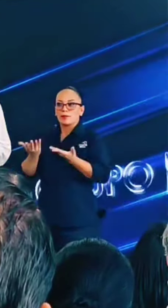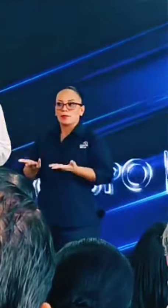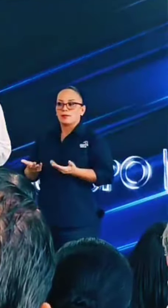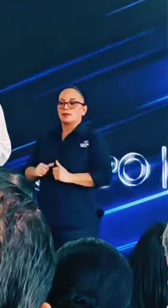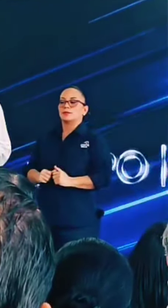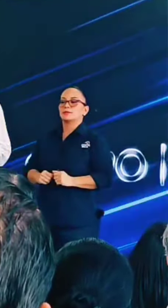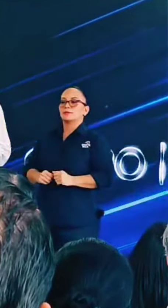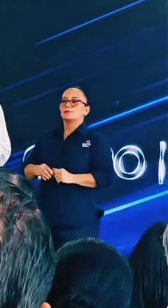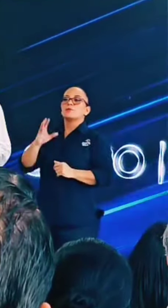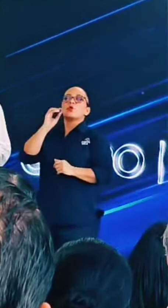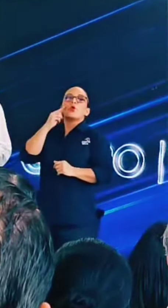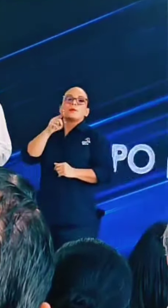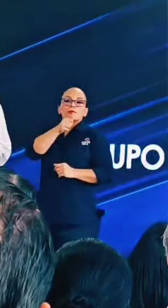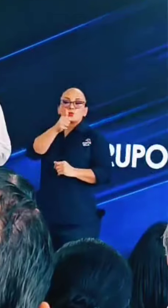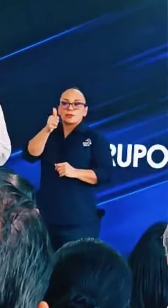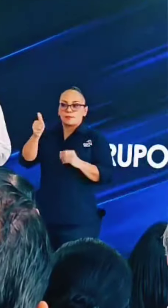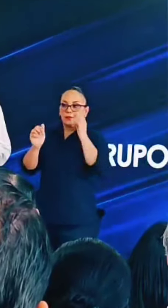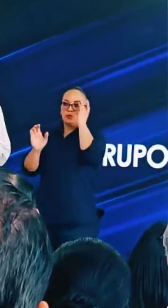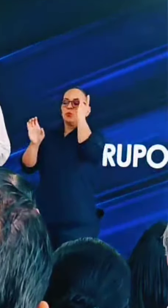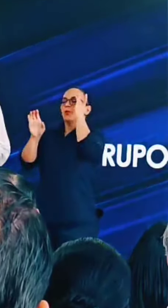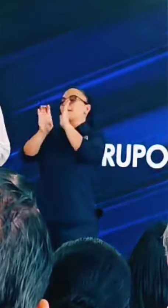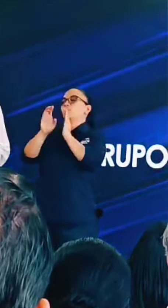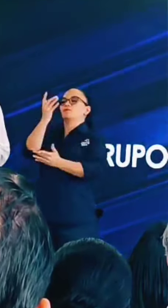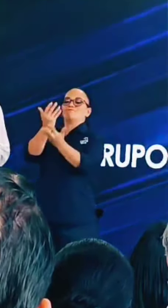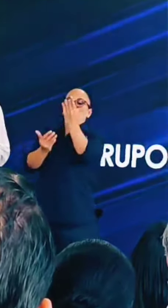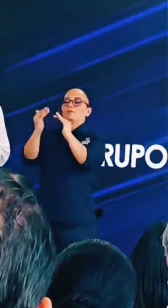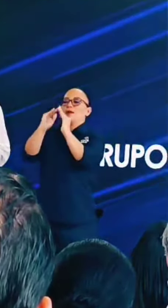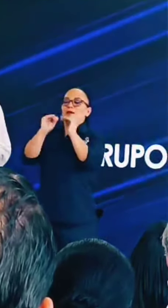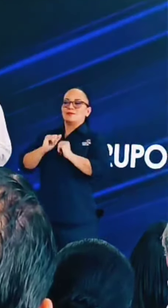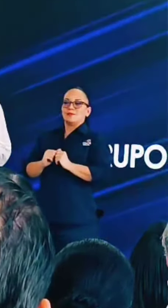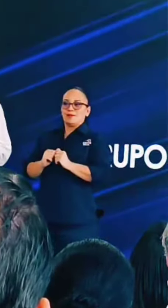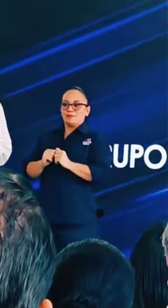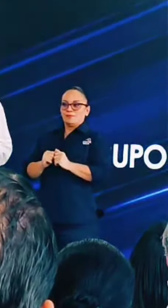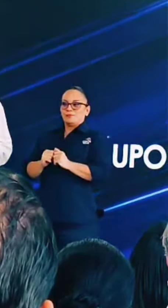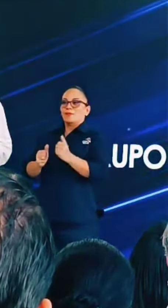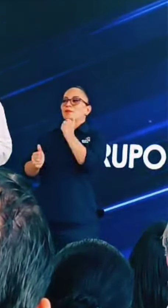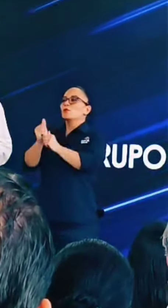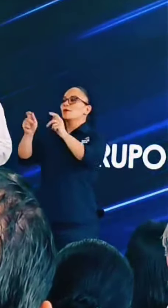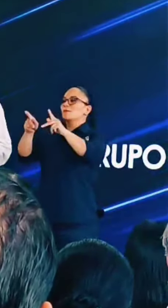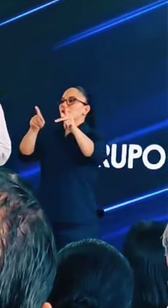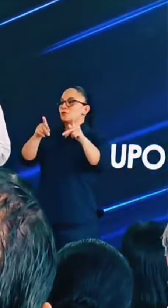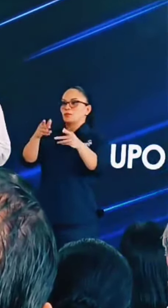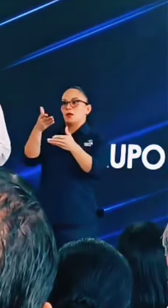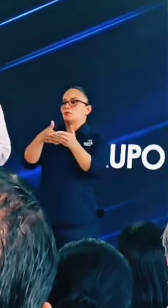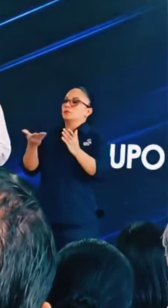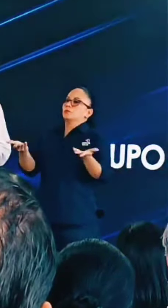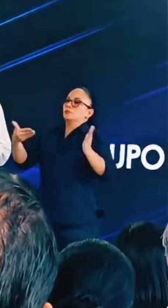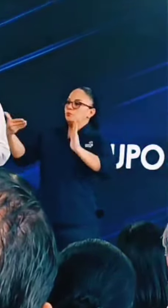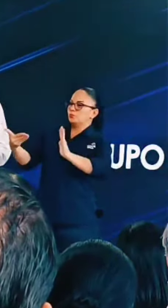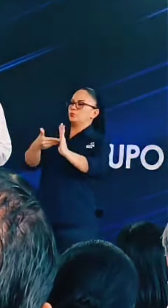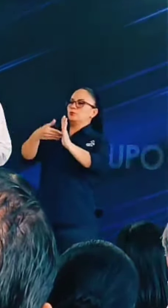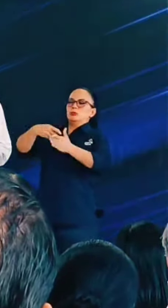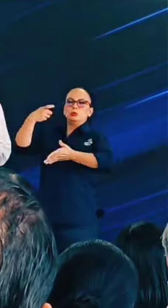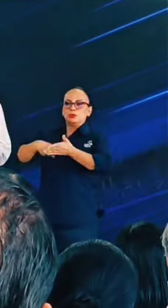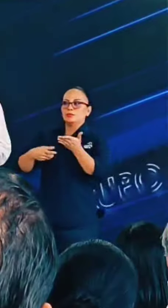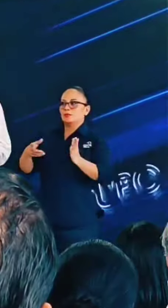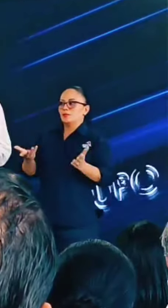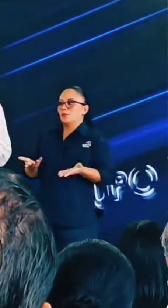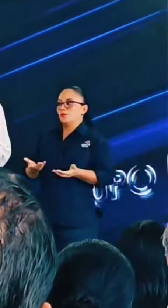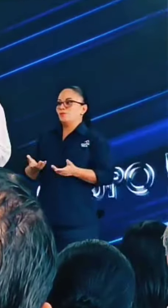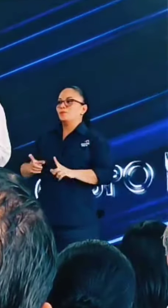o para usted mismo. Se me quema la casa, para la mayoría de las personas sería un golpe durísimo.